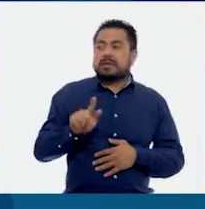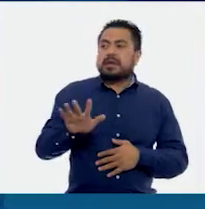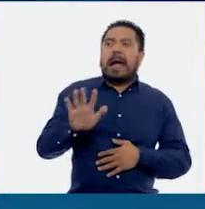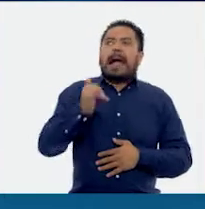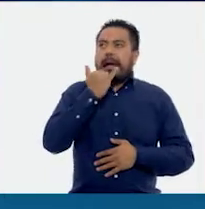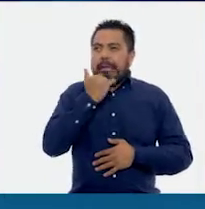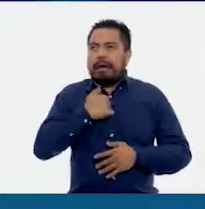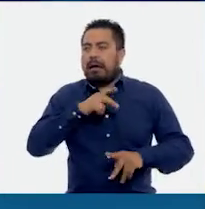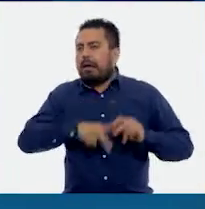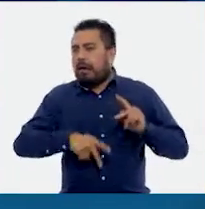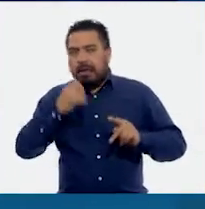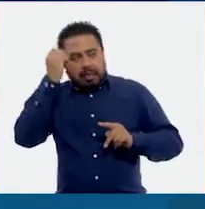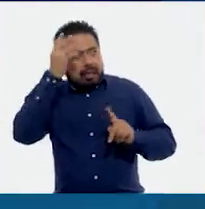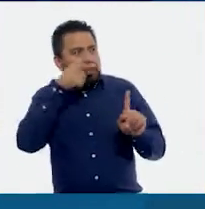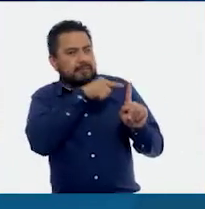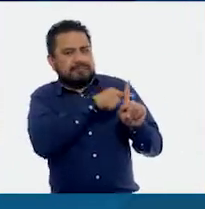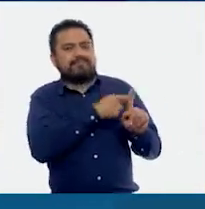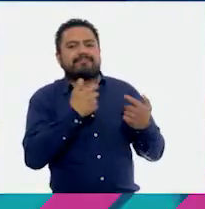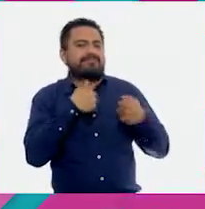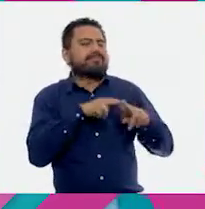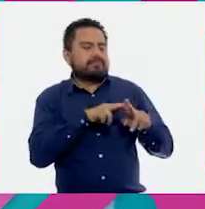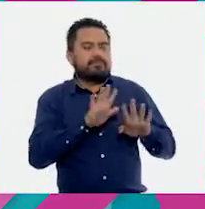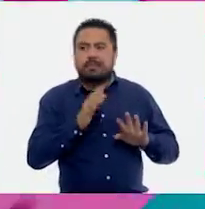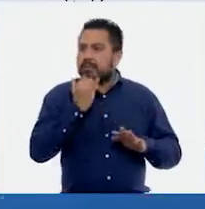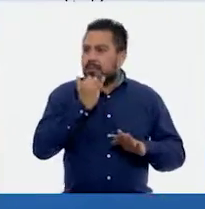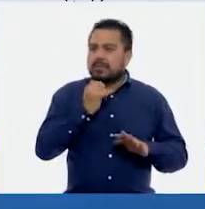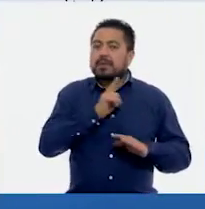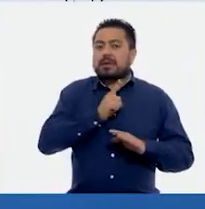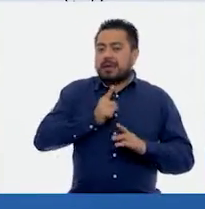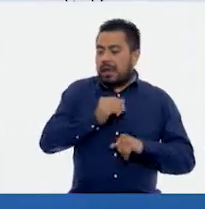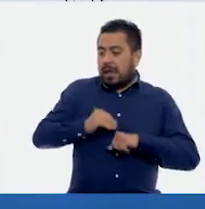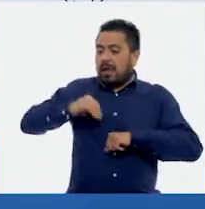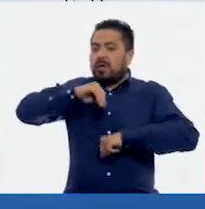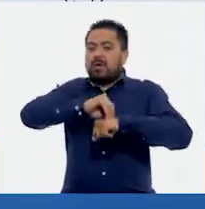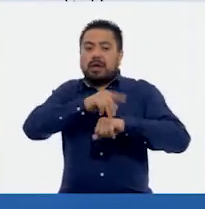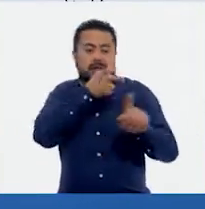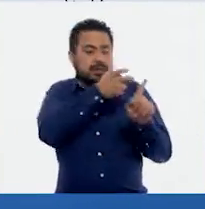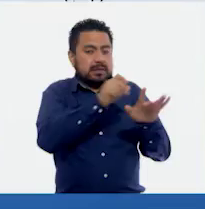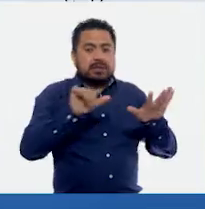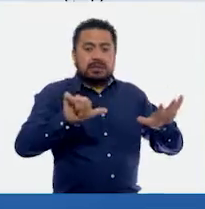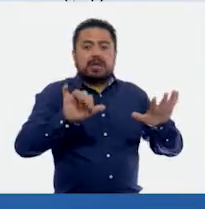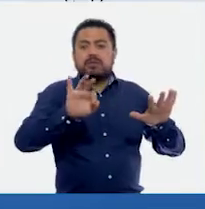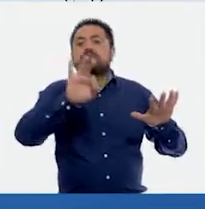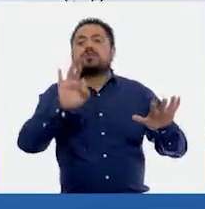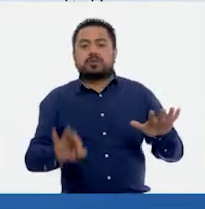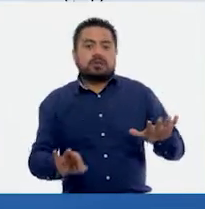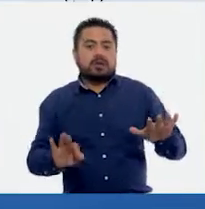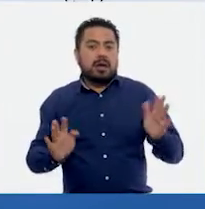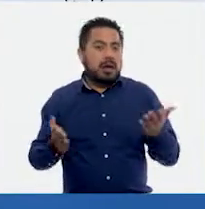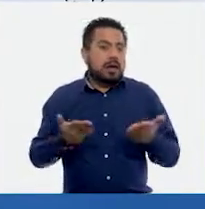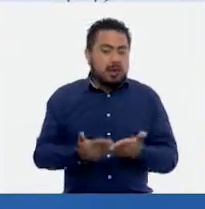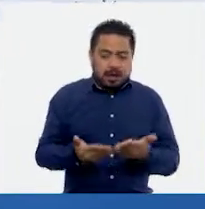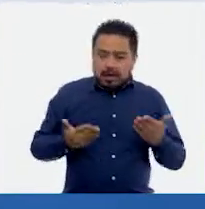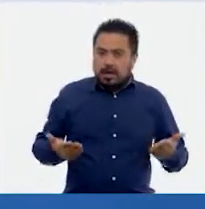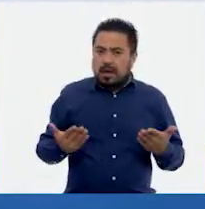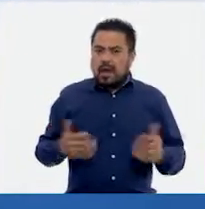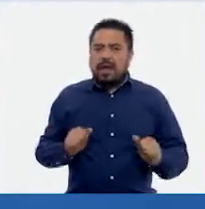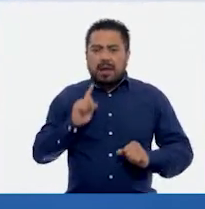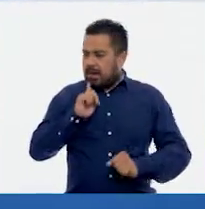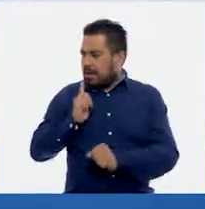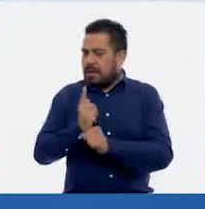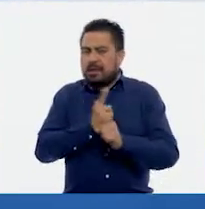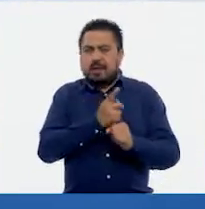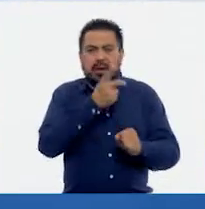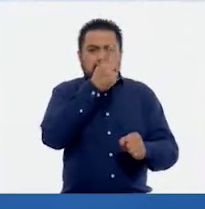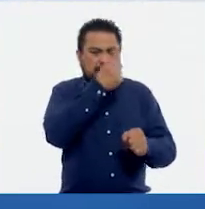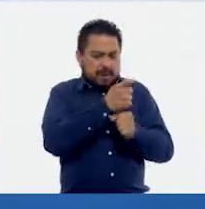Ay, sí, perdón, 2, 275. Ajá. Pero tenemos que aumentarle ese 16%. Ajá. Entonces, ya vimos, esto